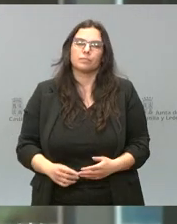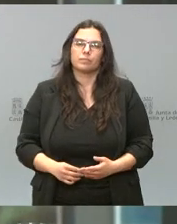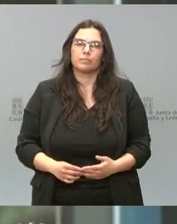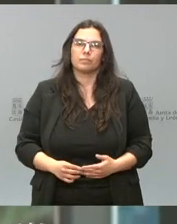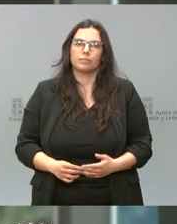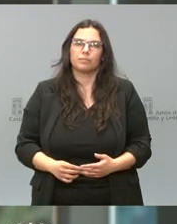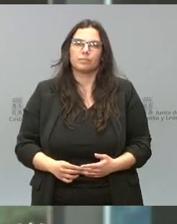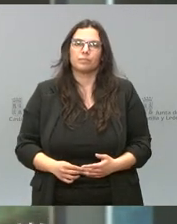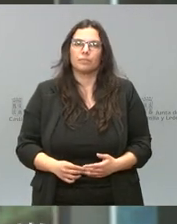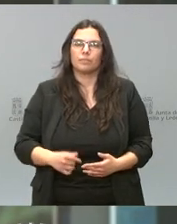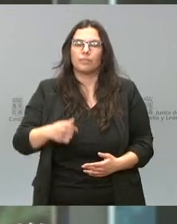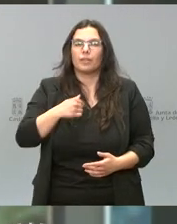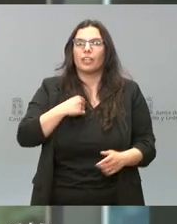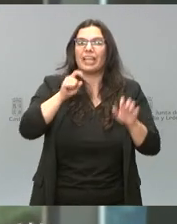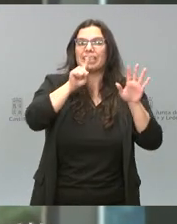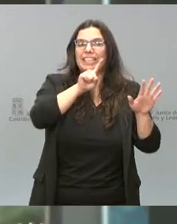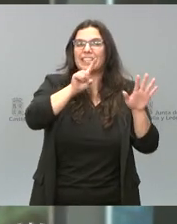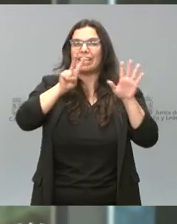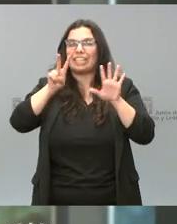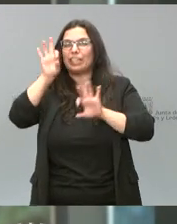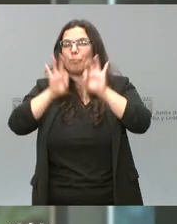Tengo el 67% de batería.